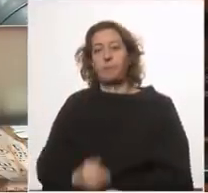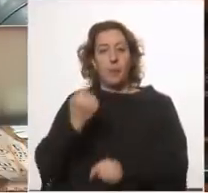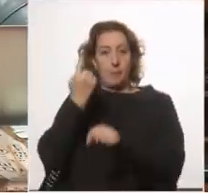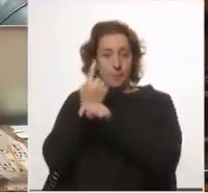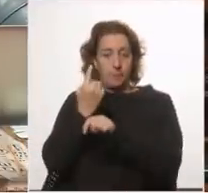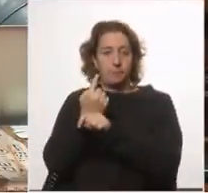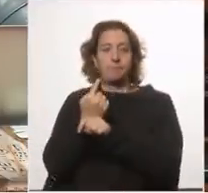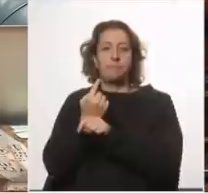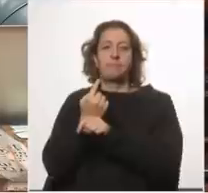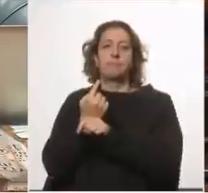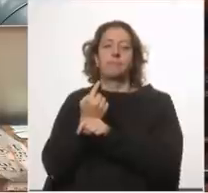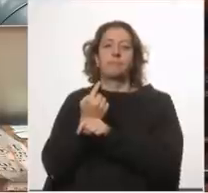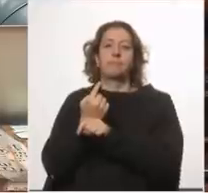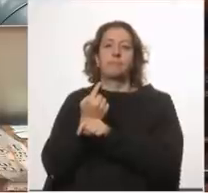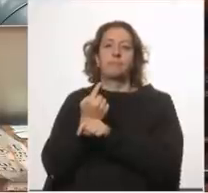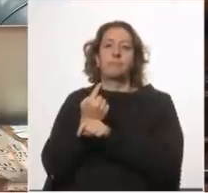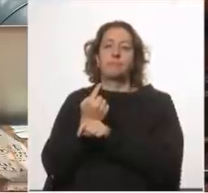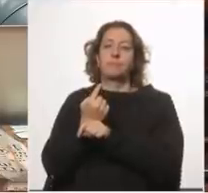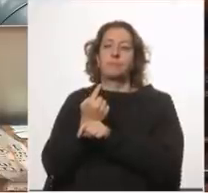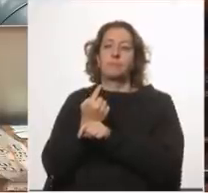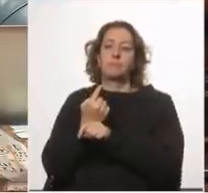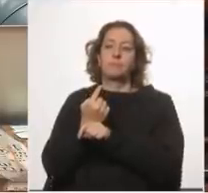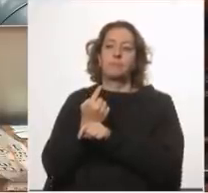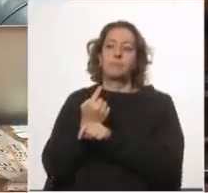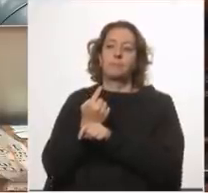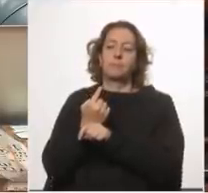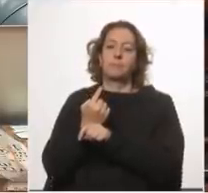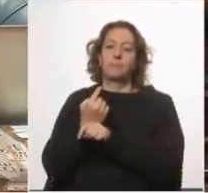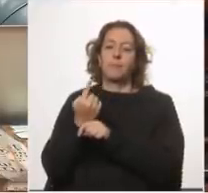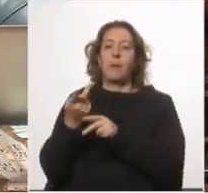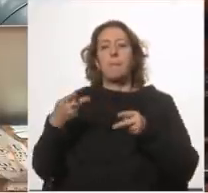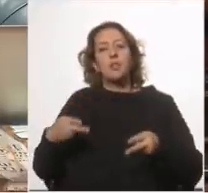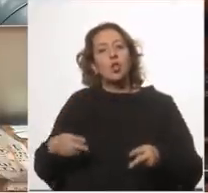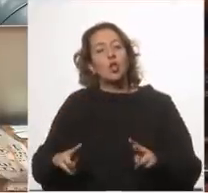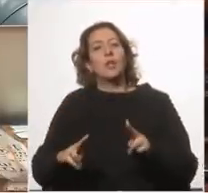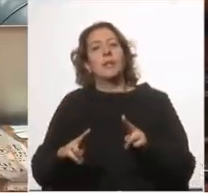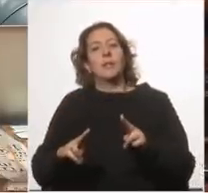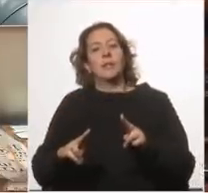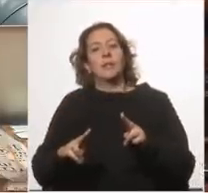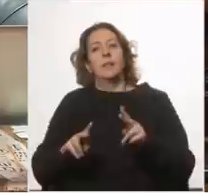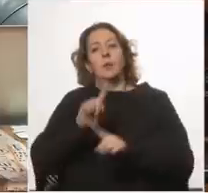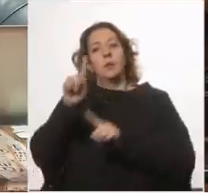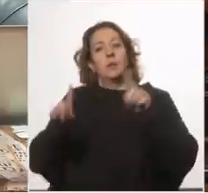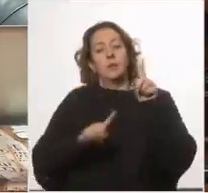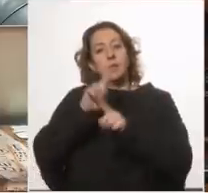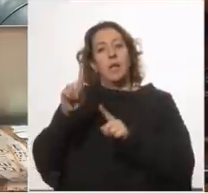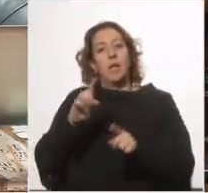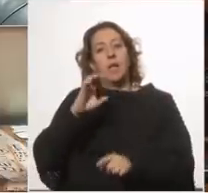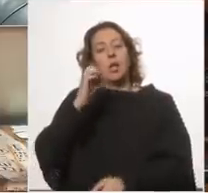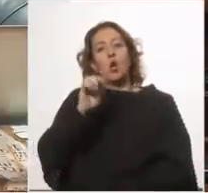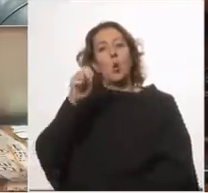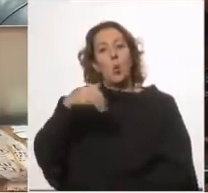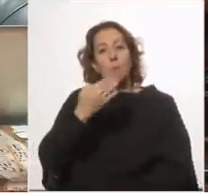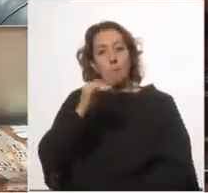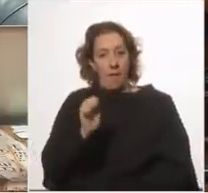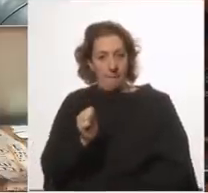es tomando en consideración la metodología de la Universidad de Columbia que hizo